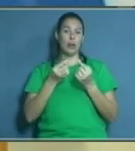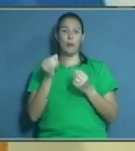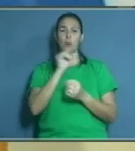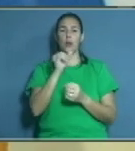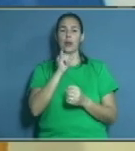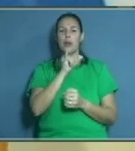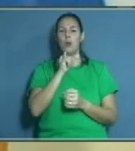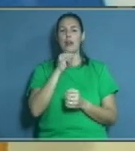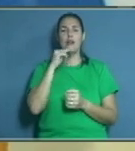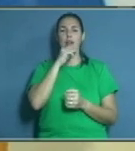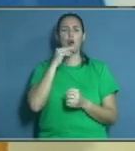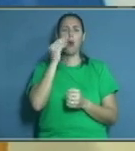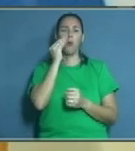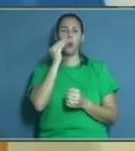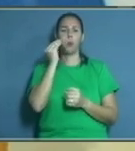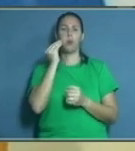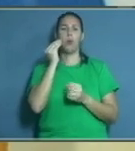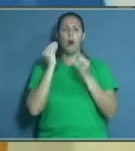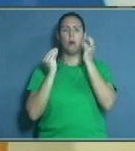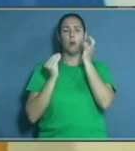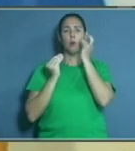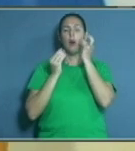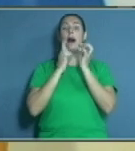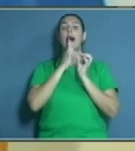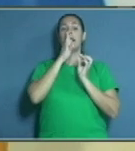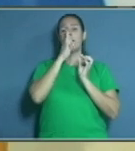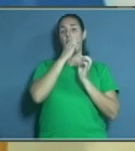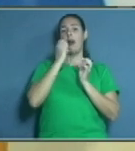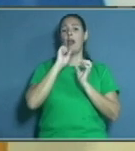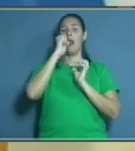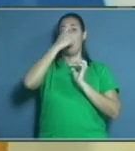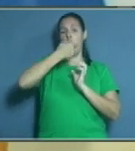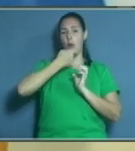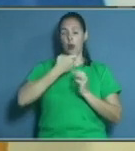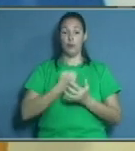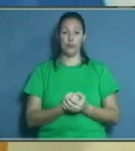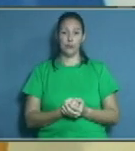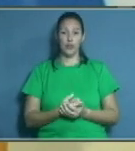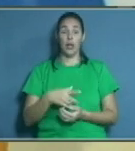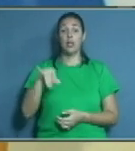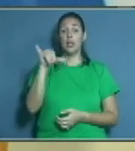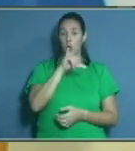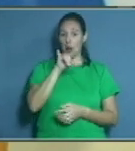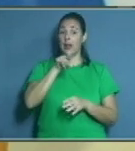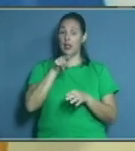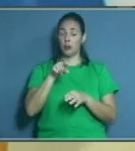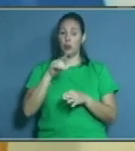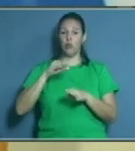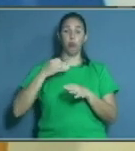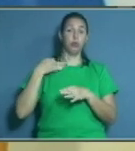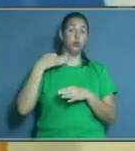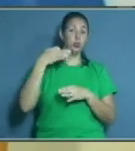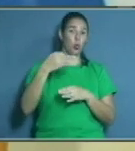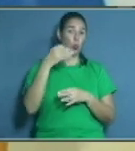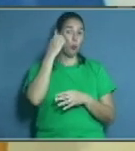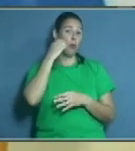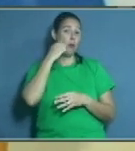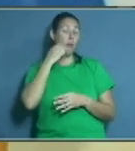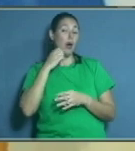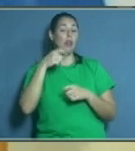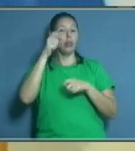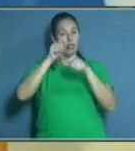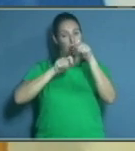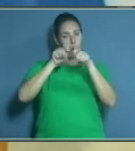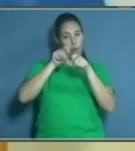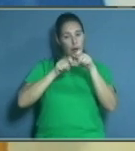carne en el paladar. Y ahí lleva un tratamiento quirúrgico. Además de esta acción, que es sumamente frecuente, también están las